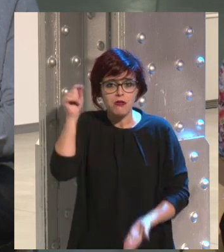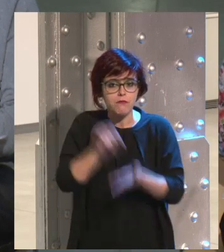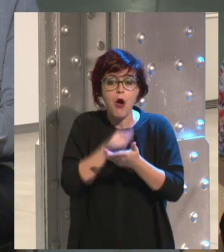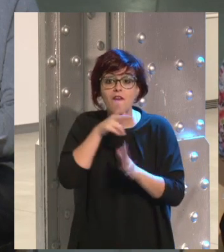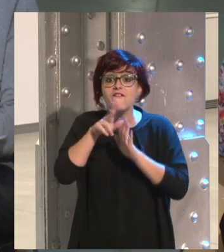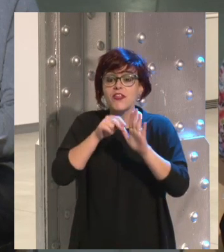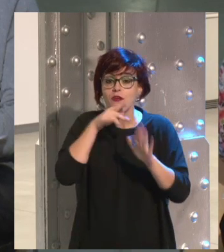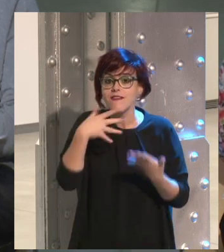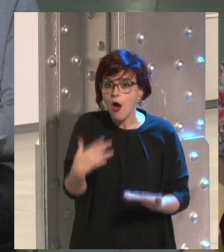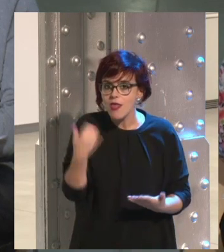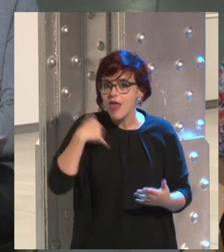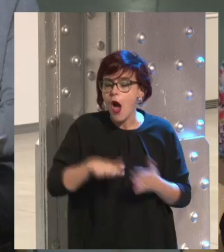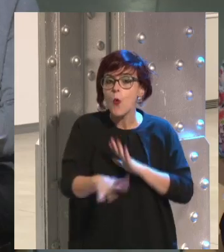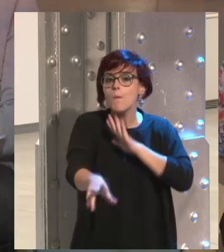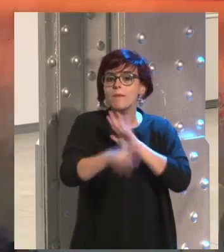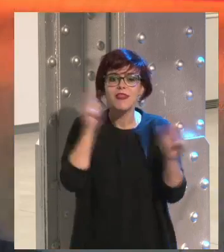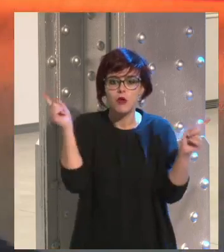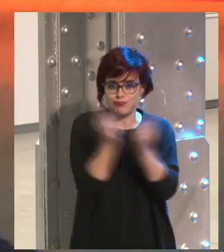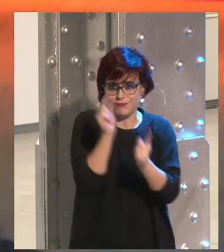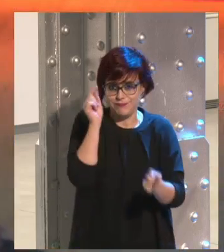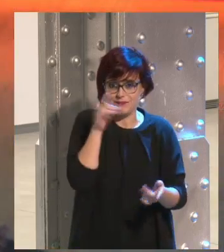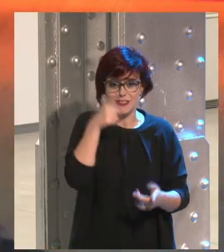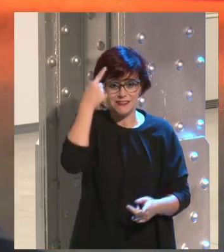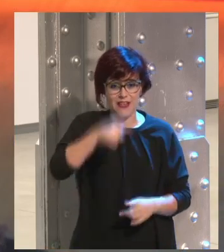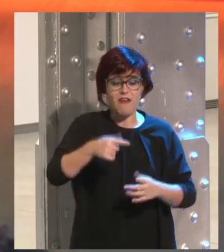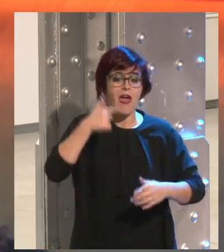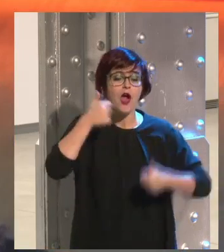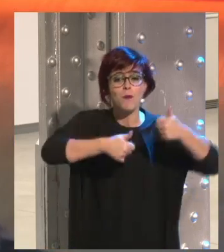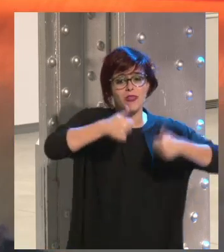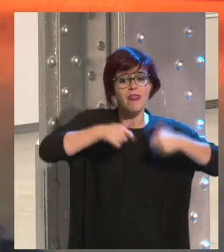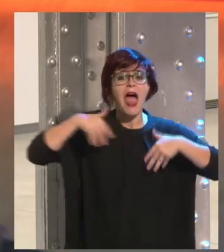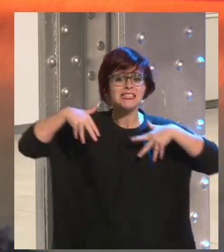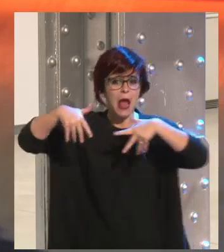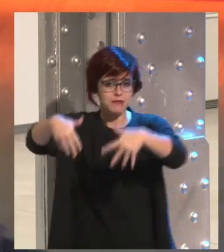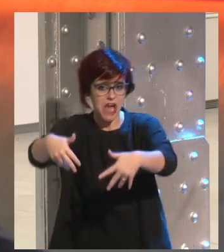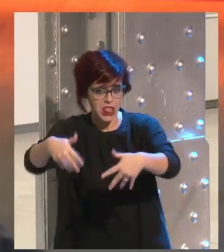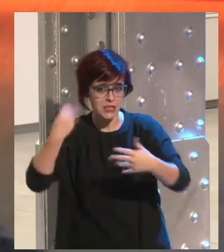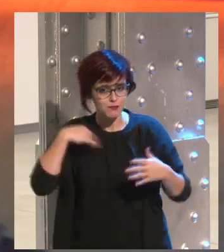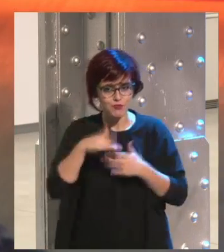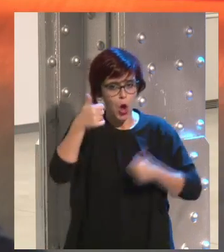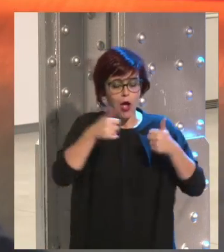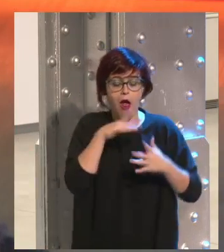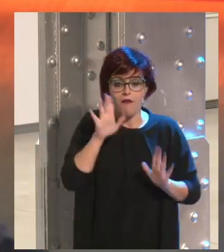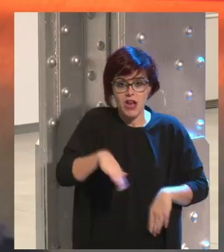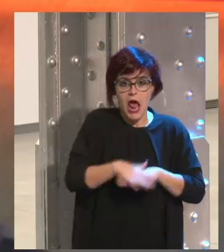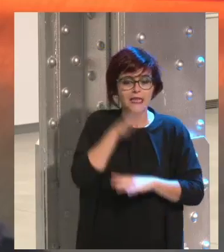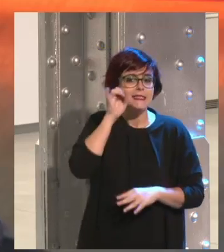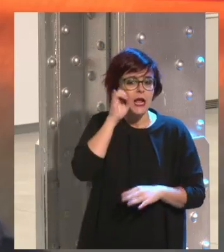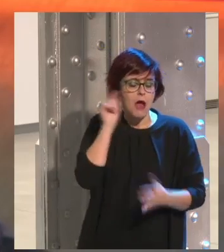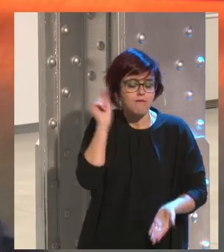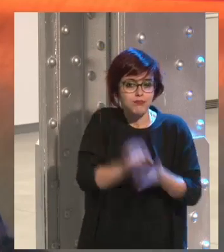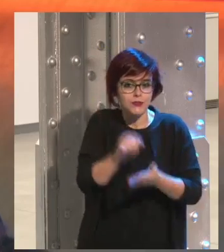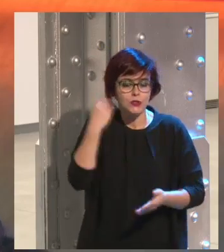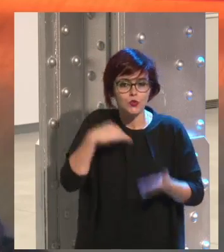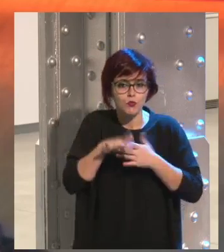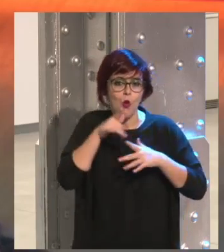vídeo, y ahora incluso un vídeo efímero, ¿vale? Para competir con Snapchat, Instagram tuvo que sacar Instagram Stories. Y entonces ahí